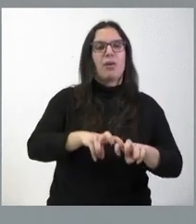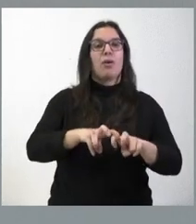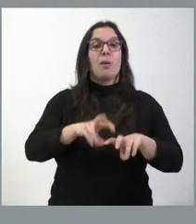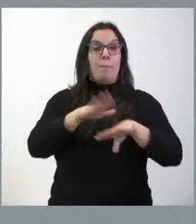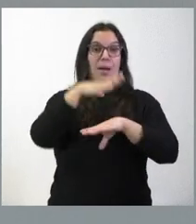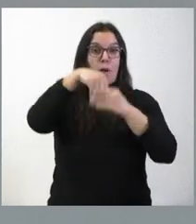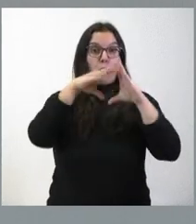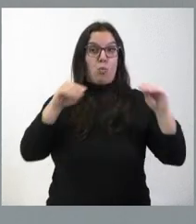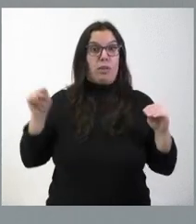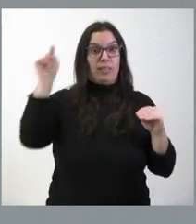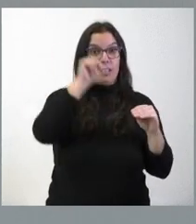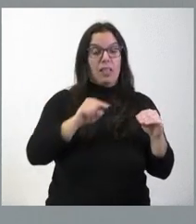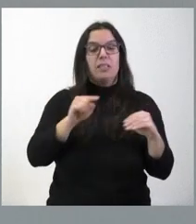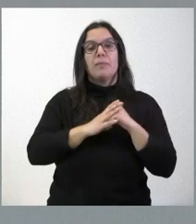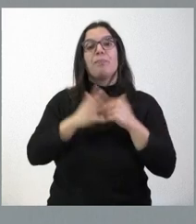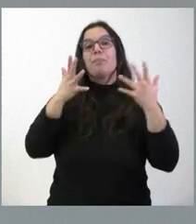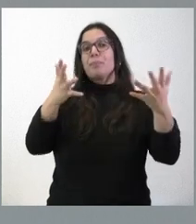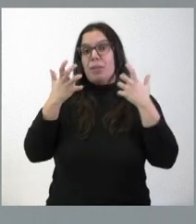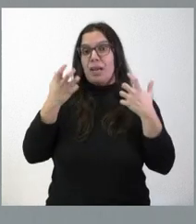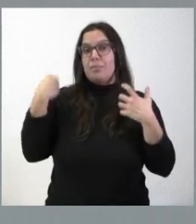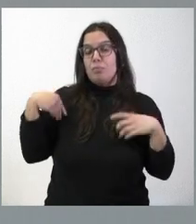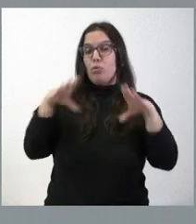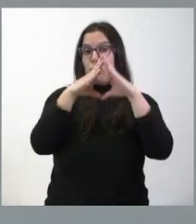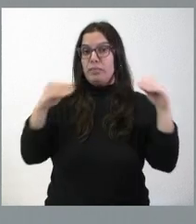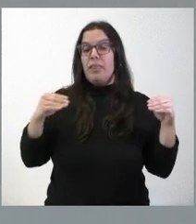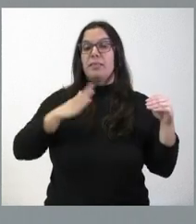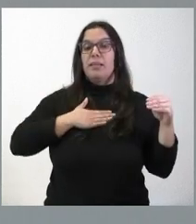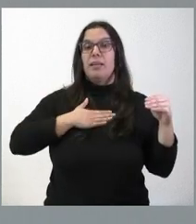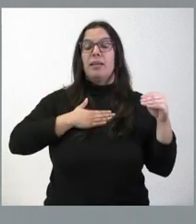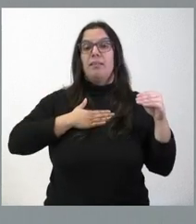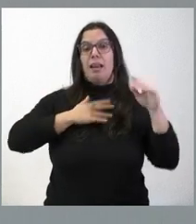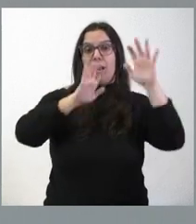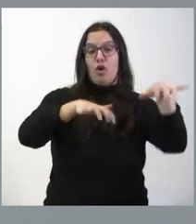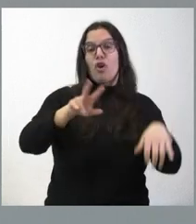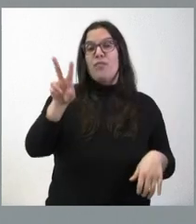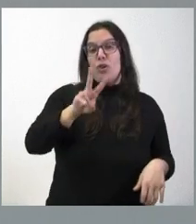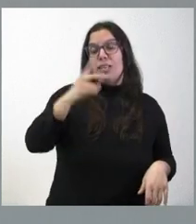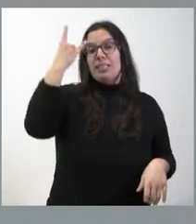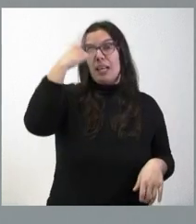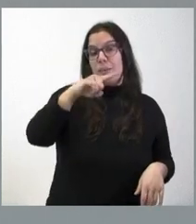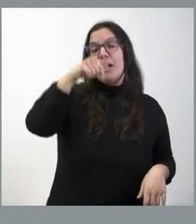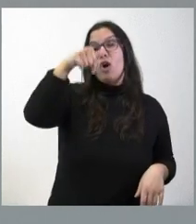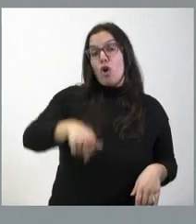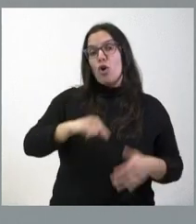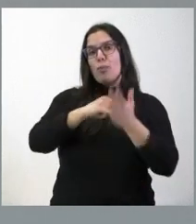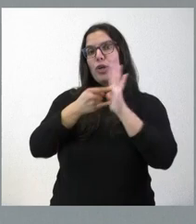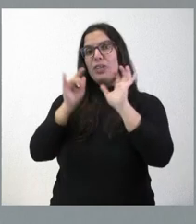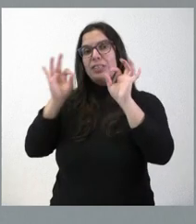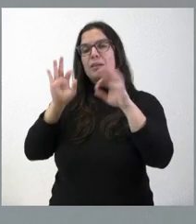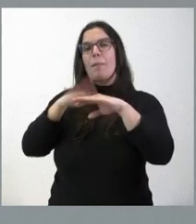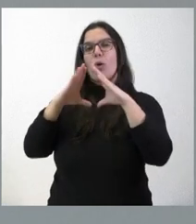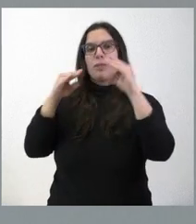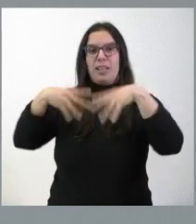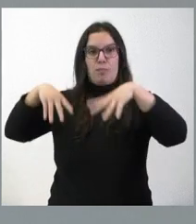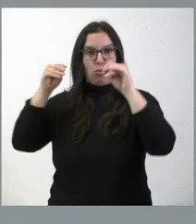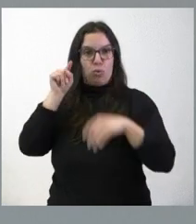universidades. De ellas han beneficiado las universidades de León, de Valladolid, de Salamanca. Hoy traemos un proyecto para la Universidad de Burgos.